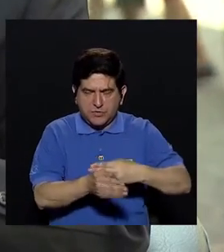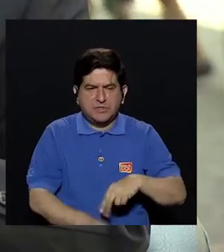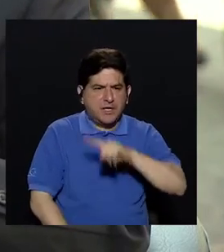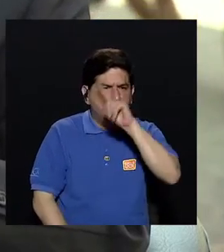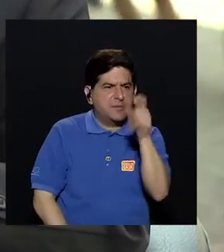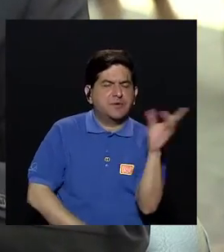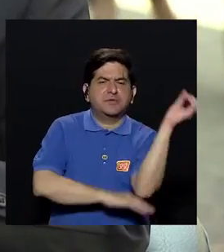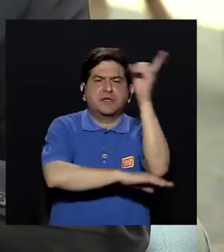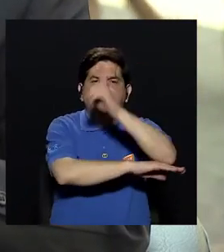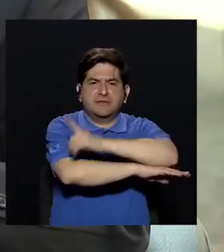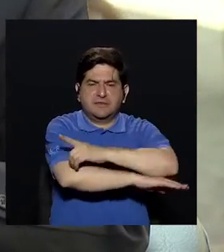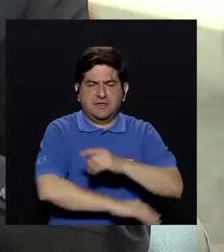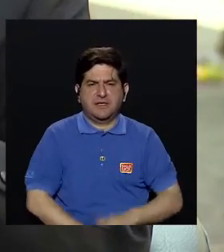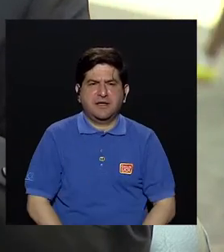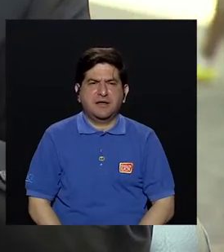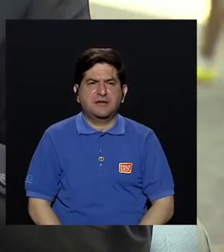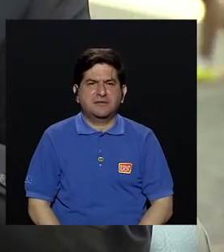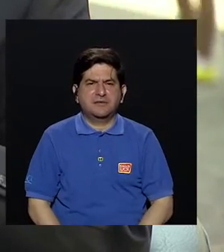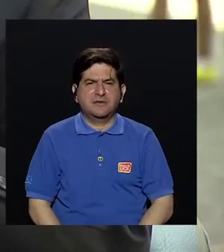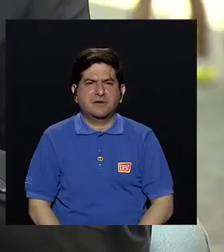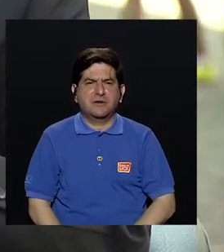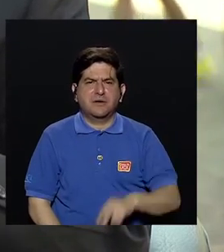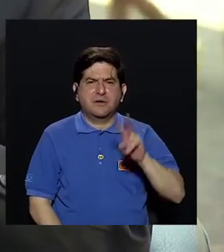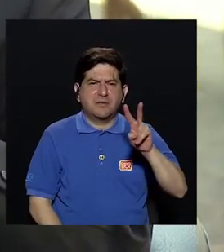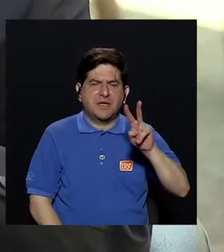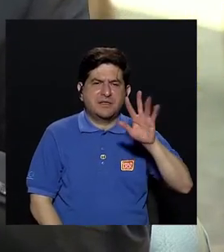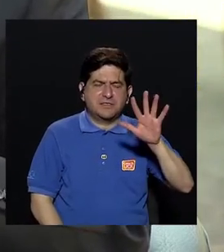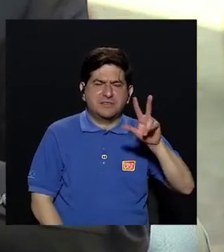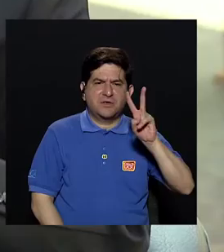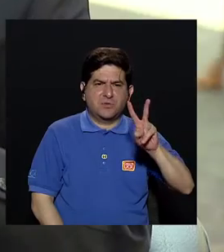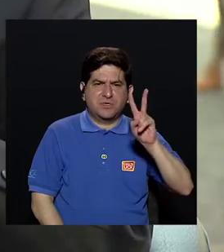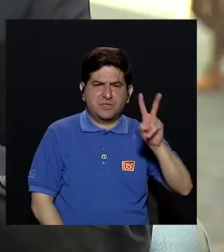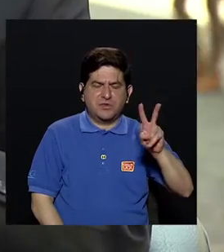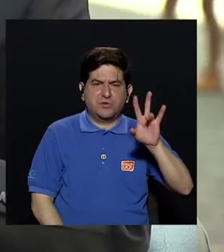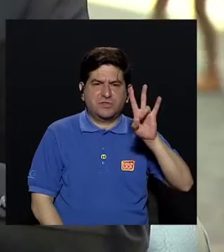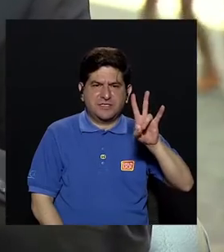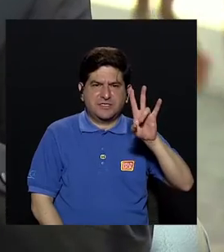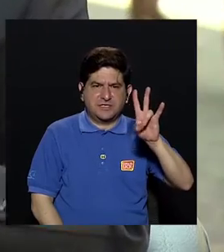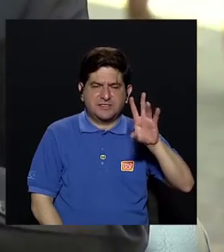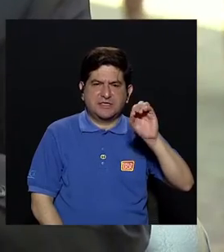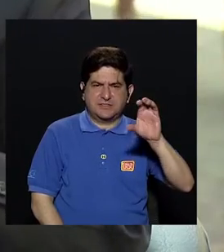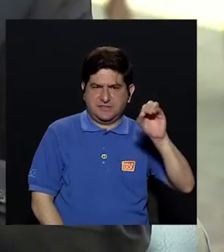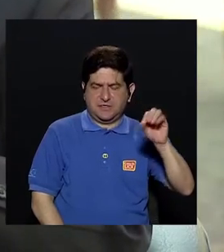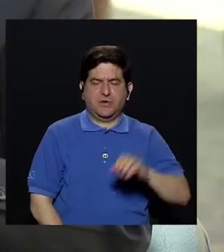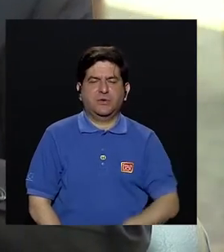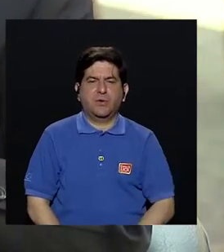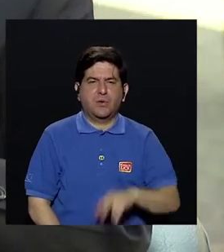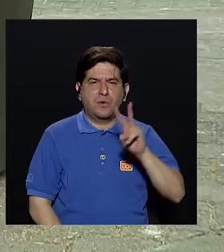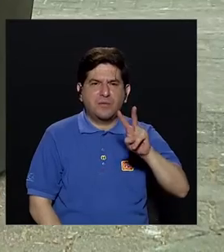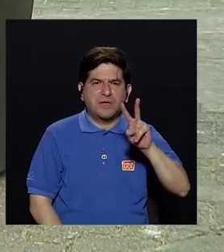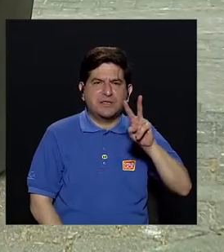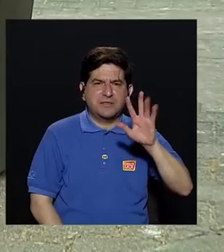averiguar las fechas, que es el 25-22-77-00.